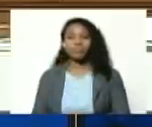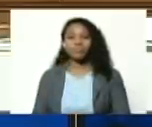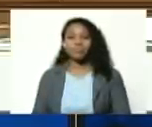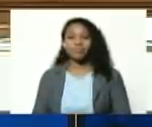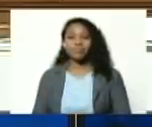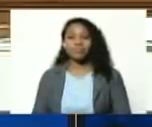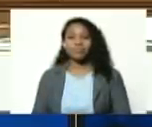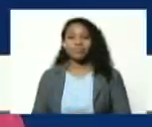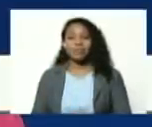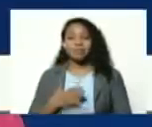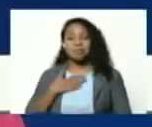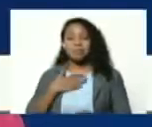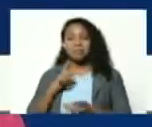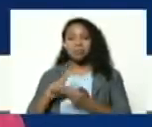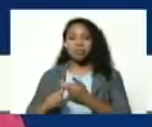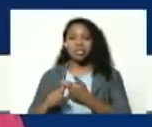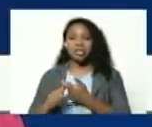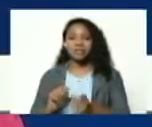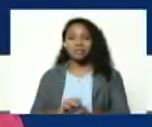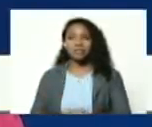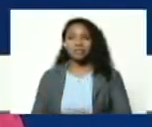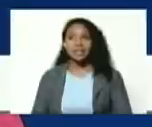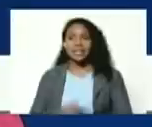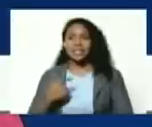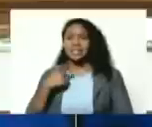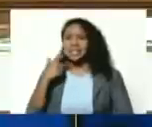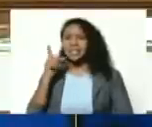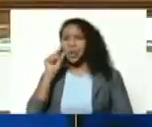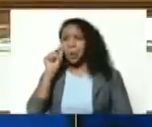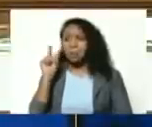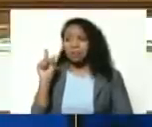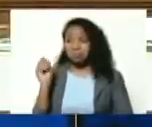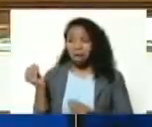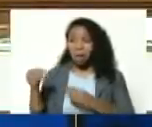Silita que dice el Benjamín ¿está de acuerdo?